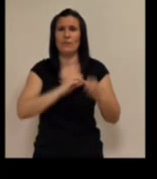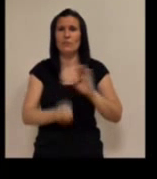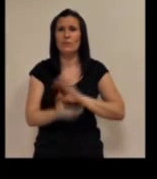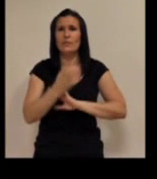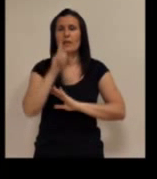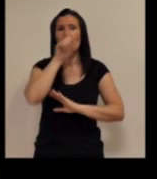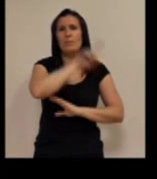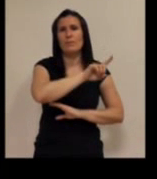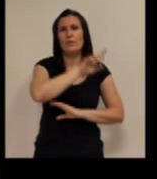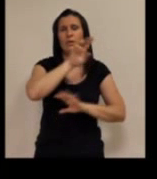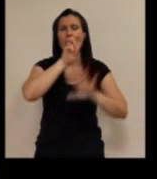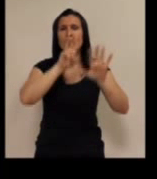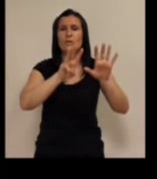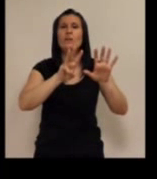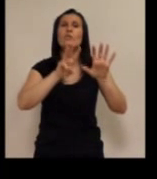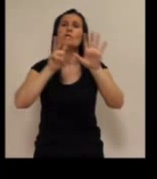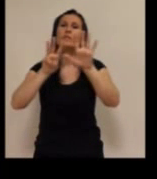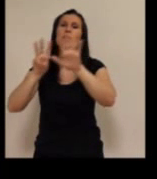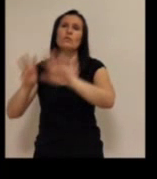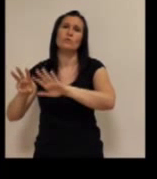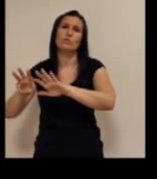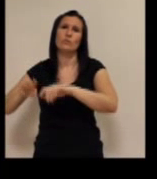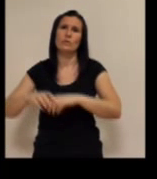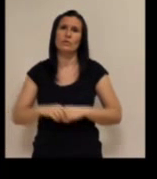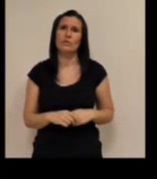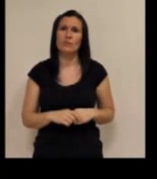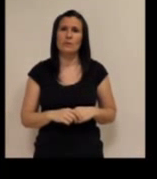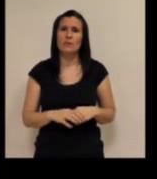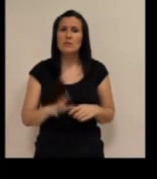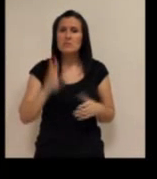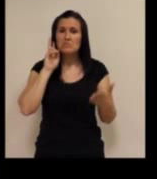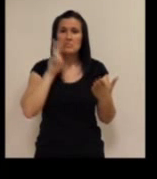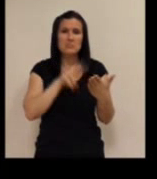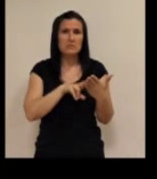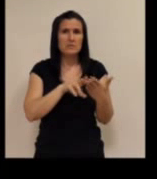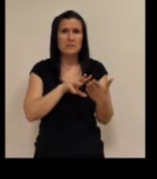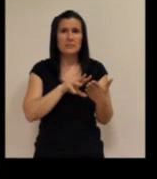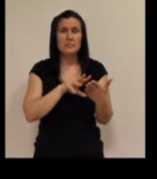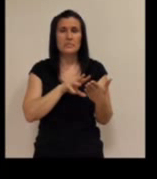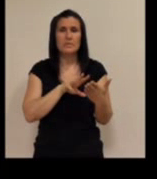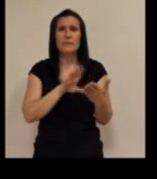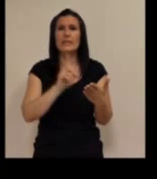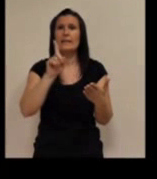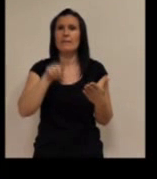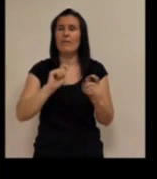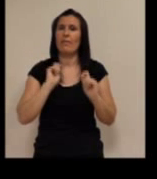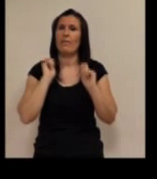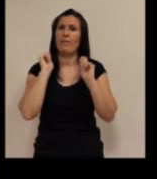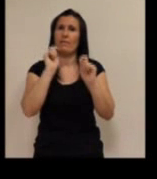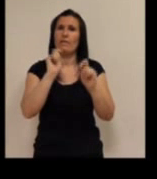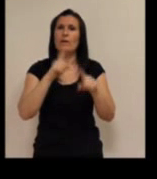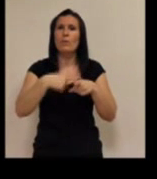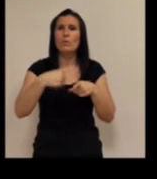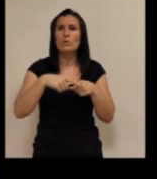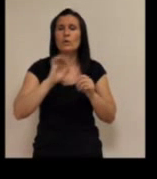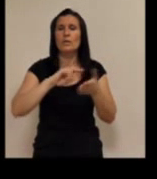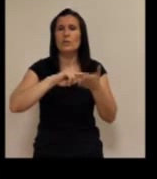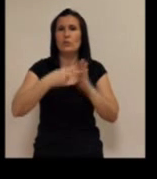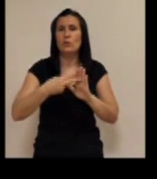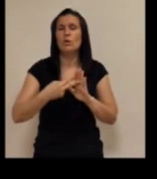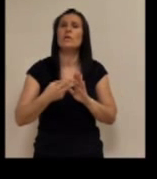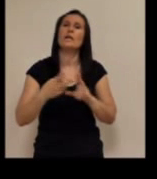1988 y, por lo que he podido ver, además ofrecéis productos de tecnología